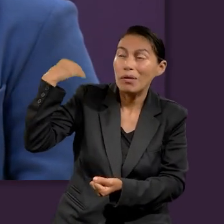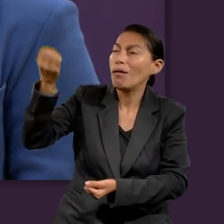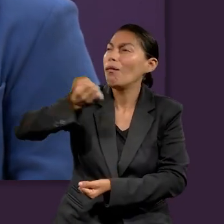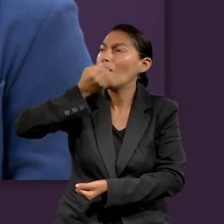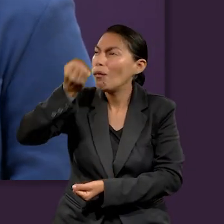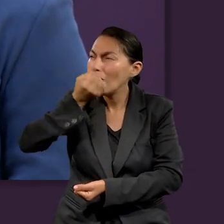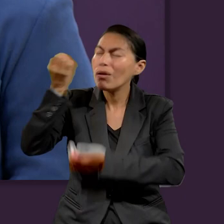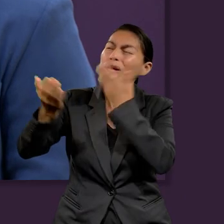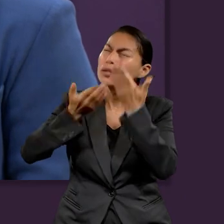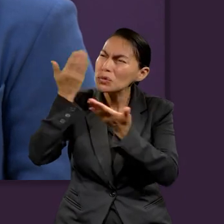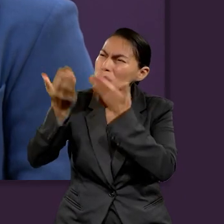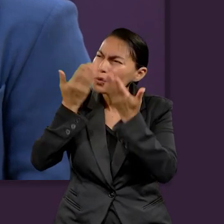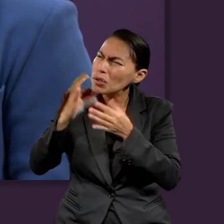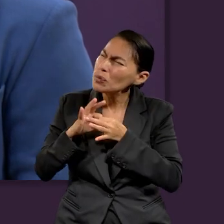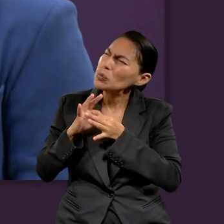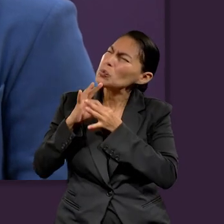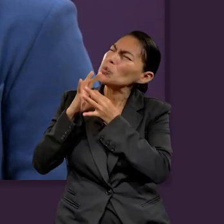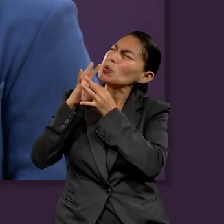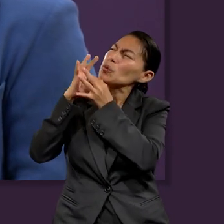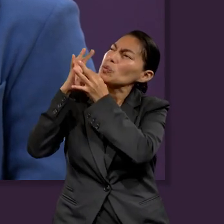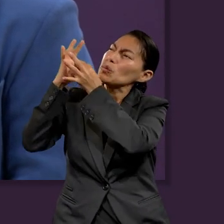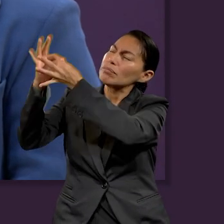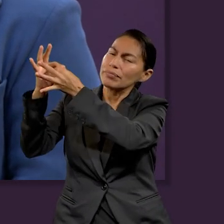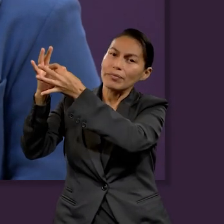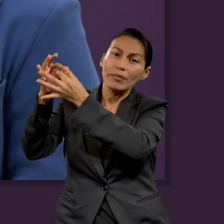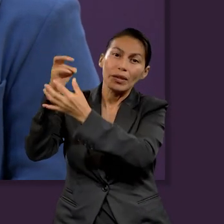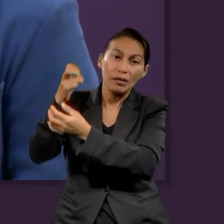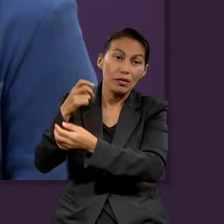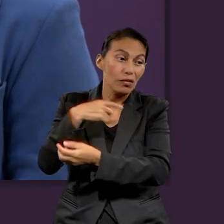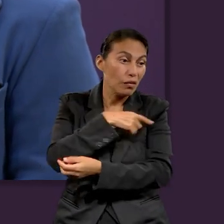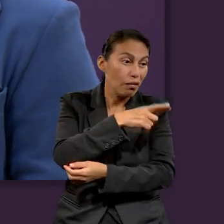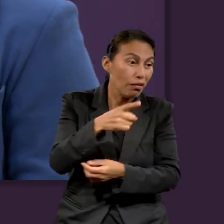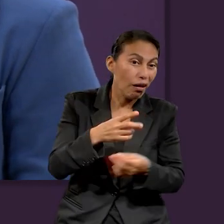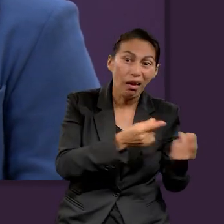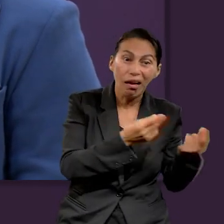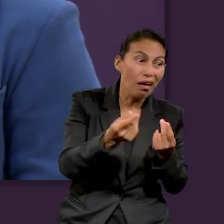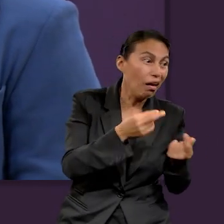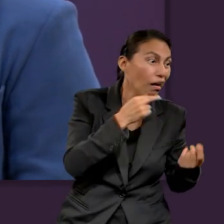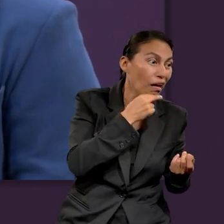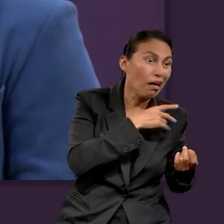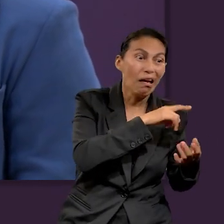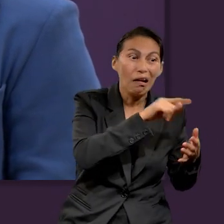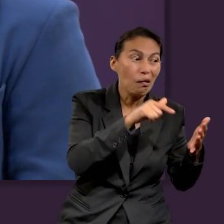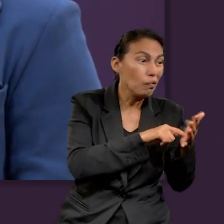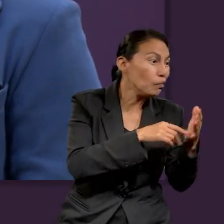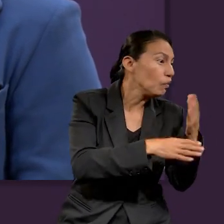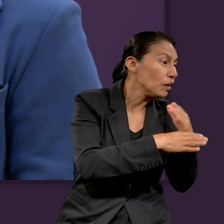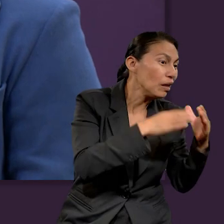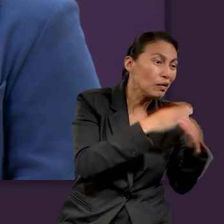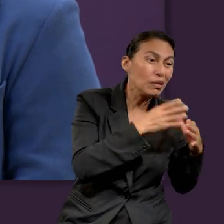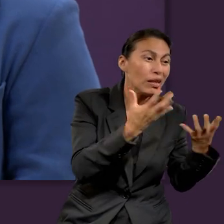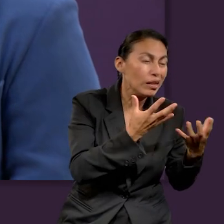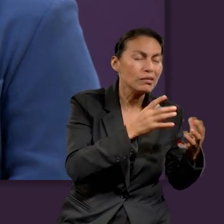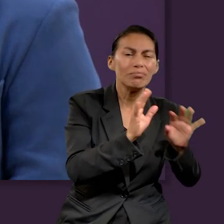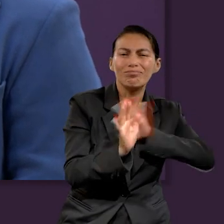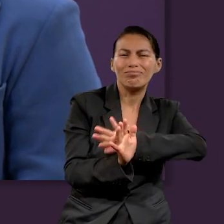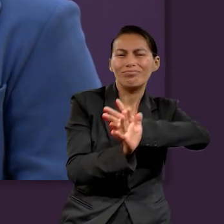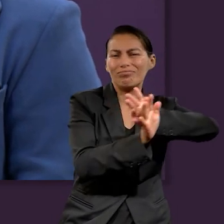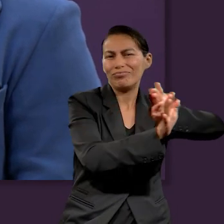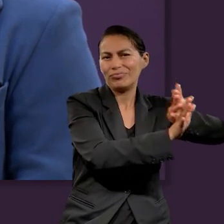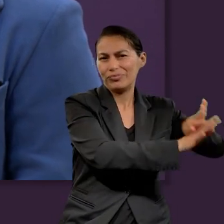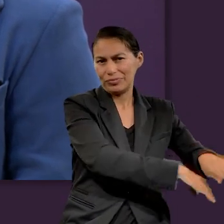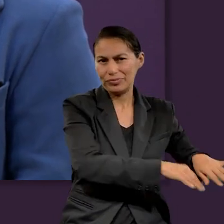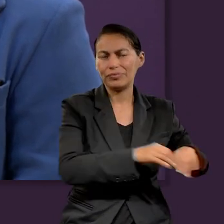diciendo que nos preparemos. Así es. Y que, pues, salgamos de aquellos lugares donde nos